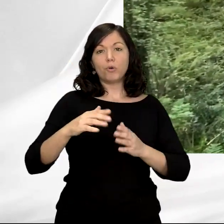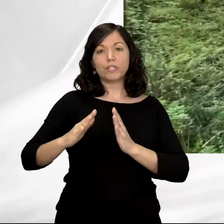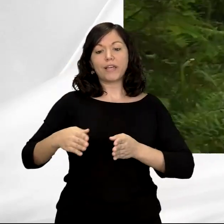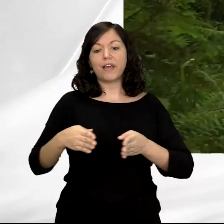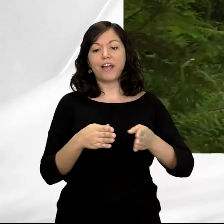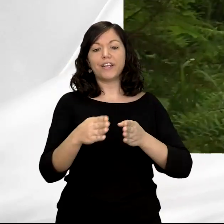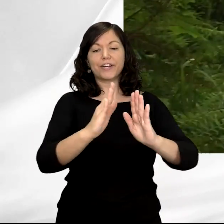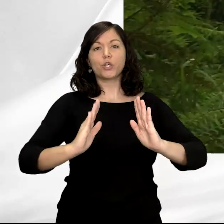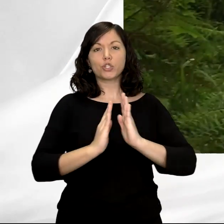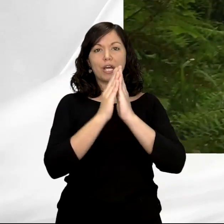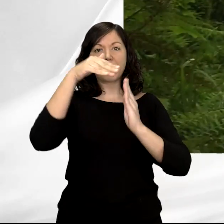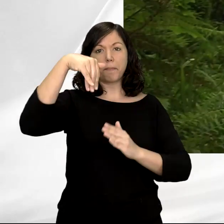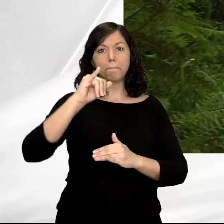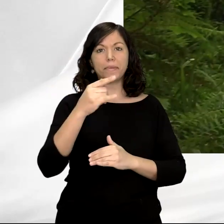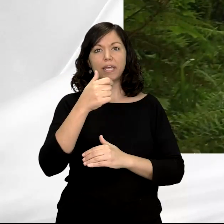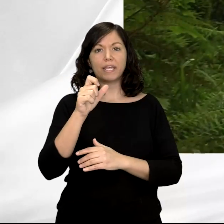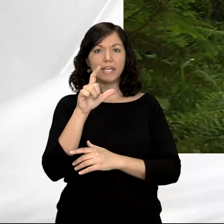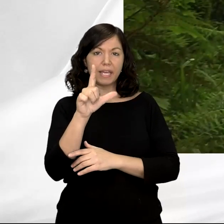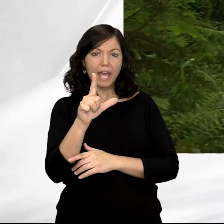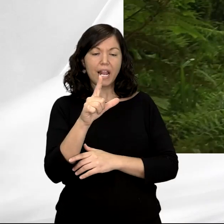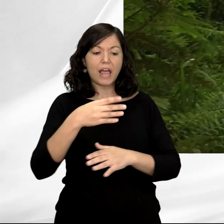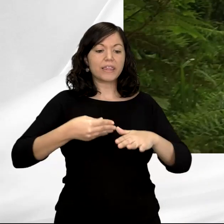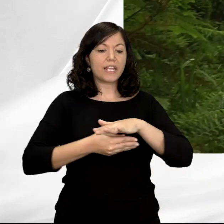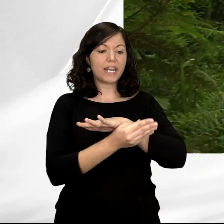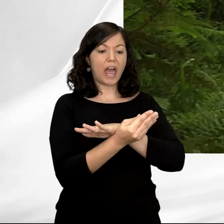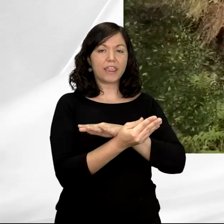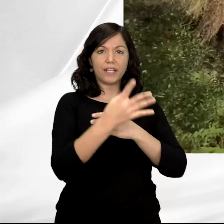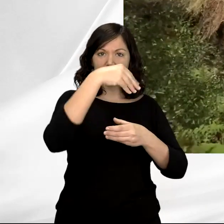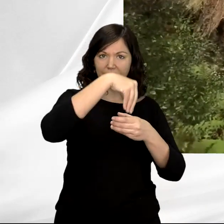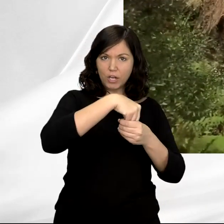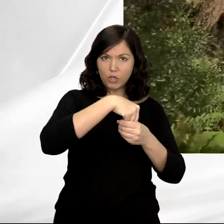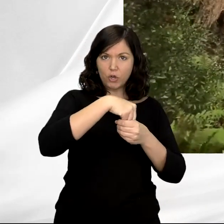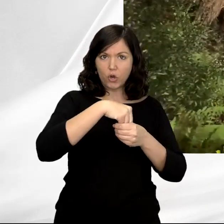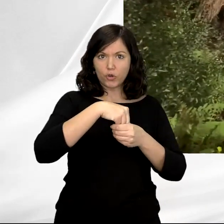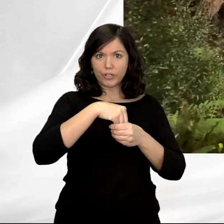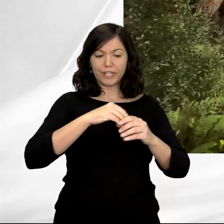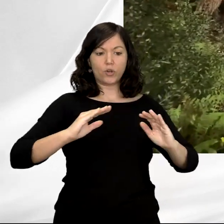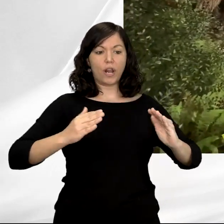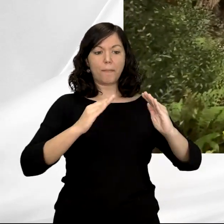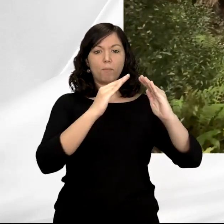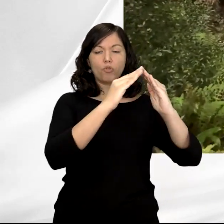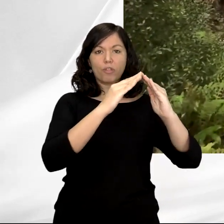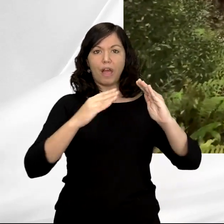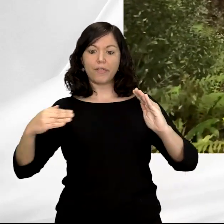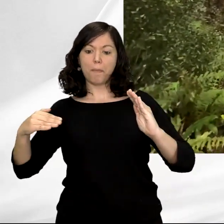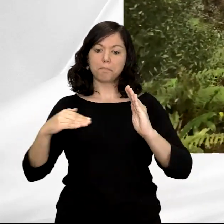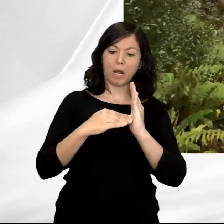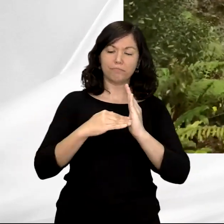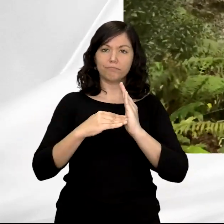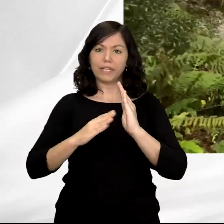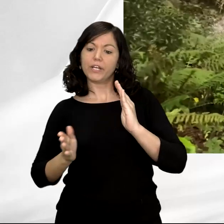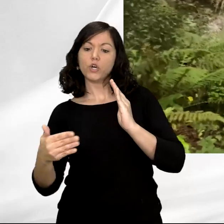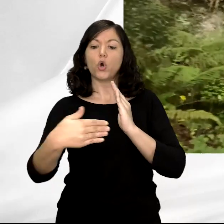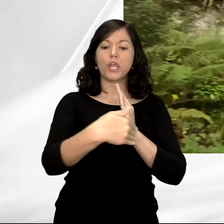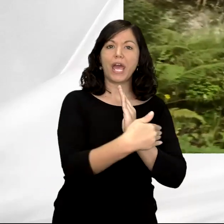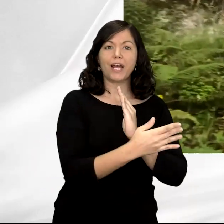San Miguel. El río San Miguel nace hacia el interior, en Sardío, en la parte alta del concejo, y en esta zona se topa con la montaña. En vez de rodearla, lo que